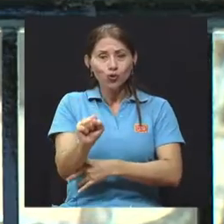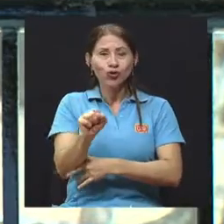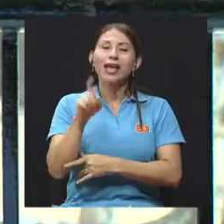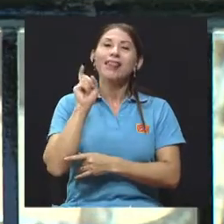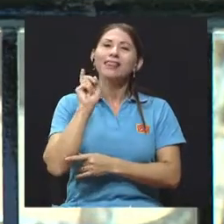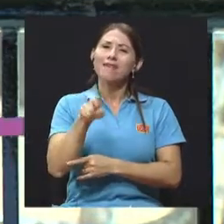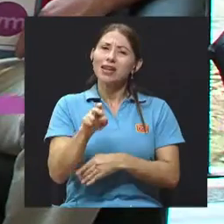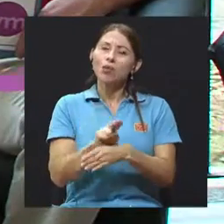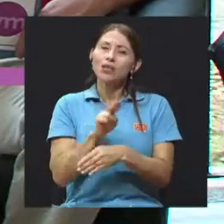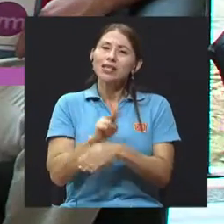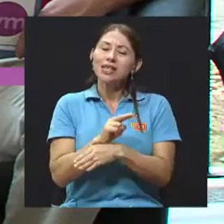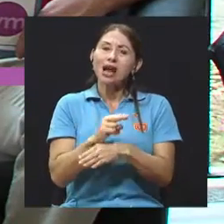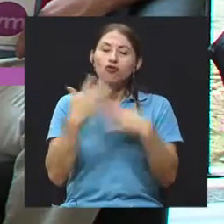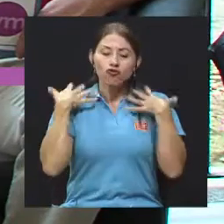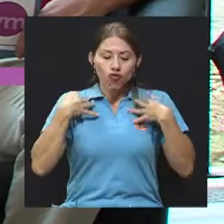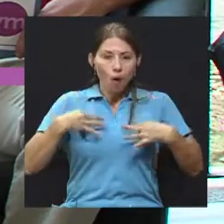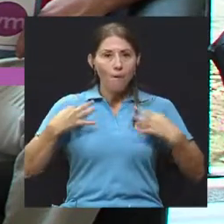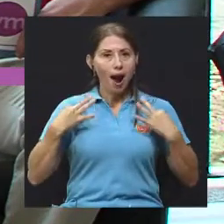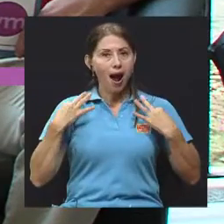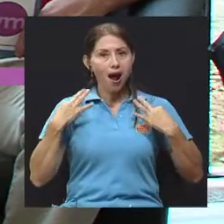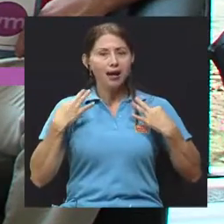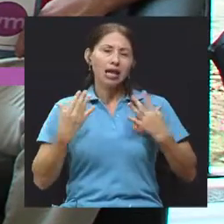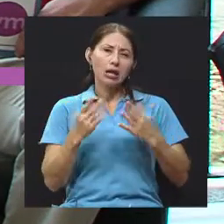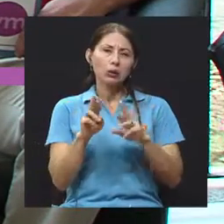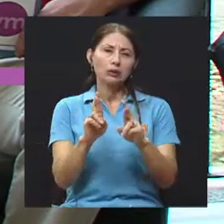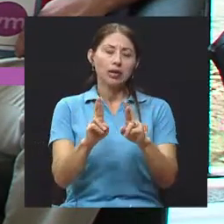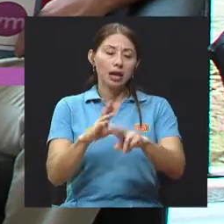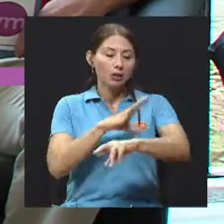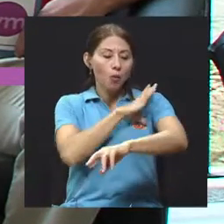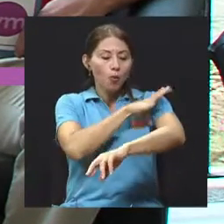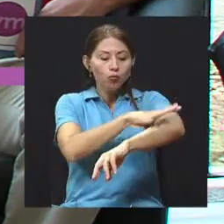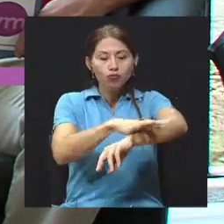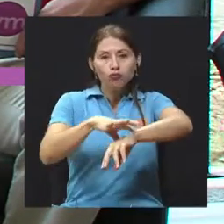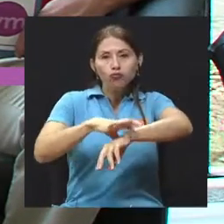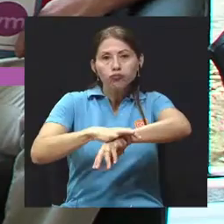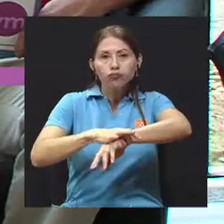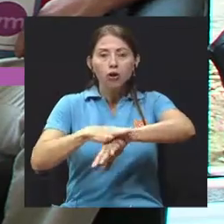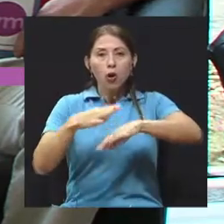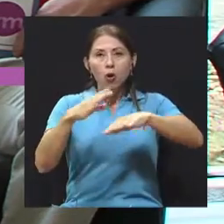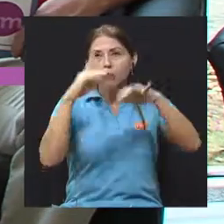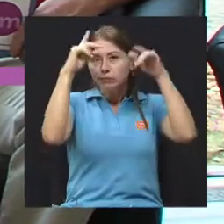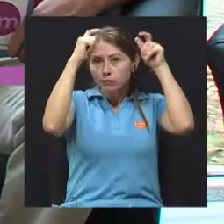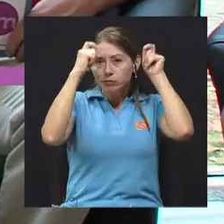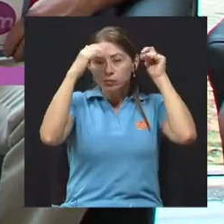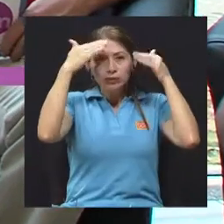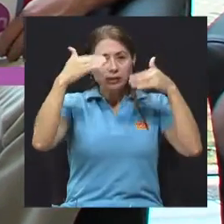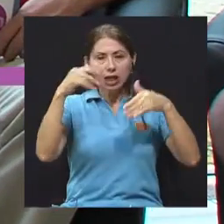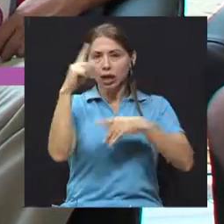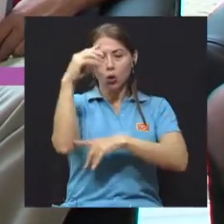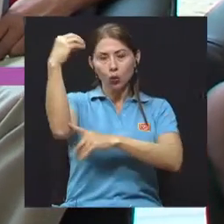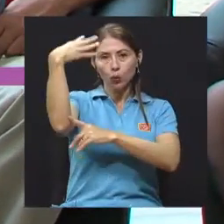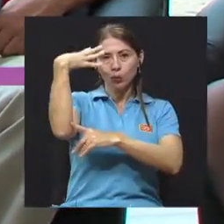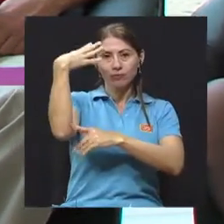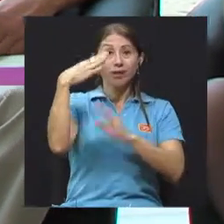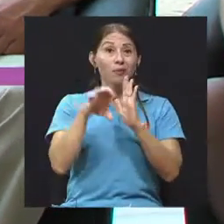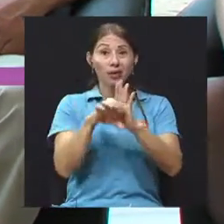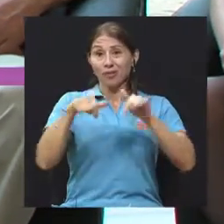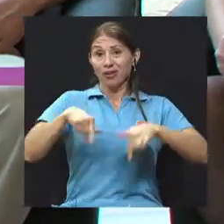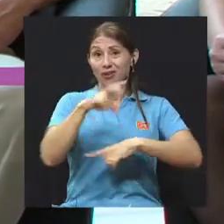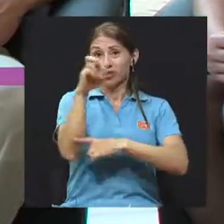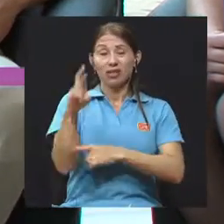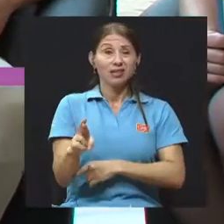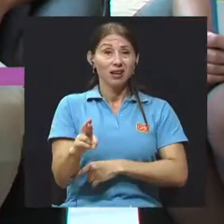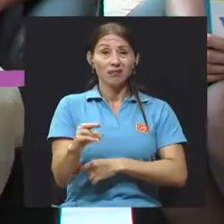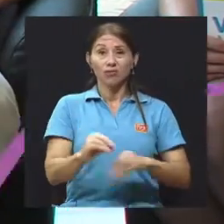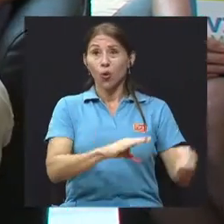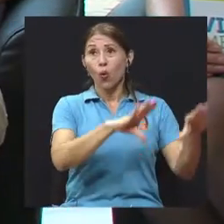parte del cuerpo, ¿verdad? Pero si el sol es un problema en esta población, y pues sí, incluso aquí es un país que recibe un sol todo el